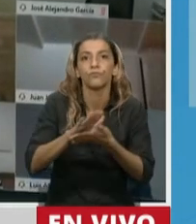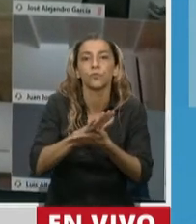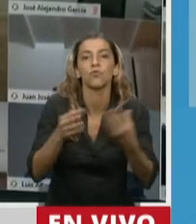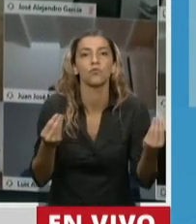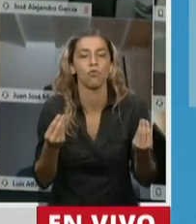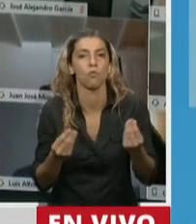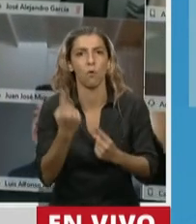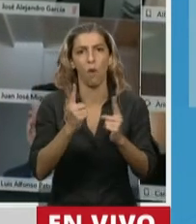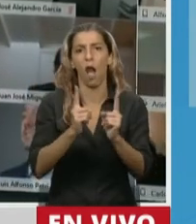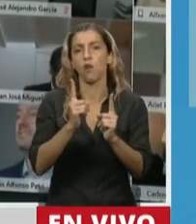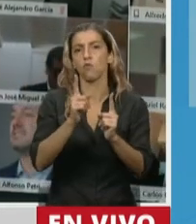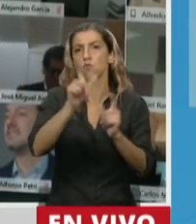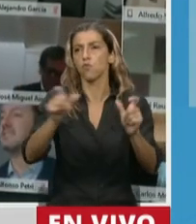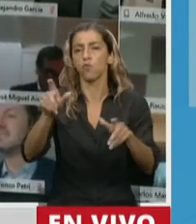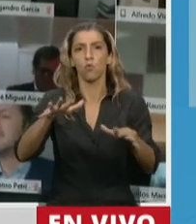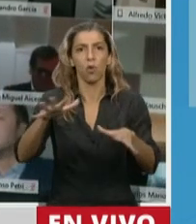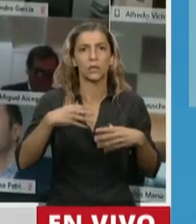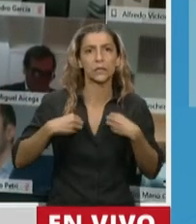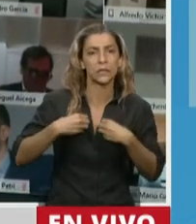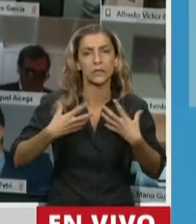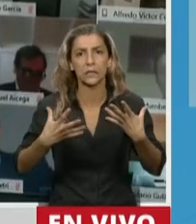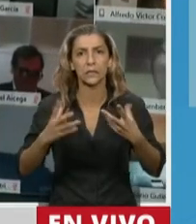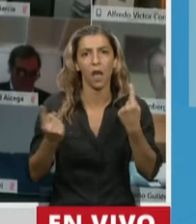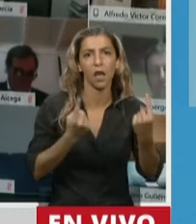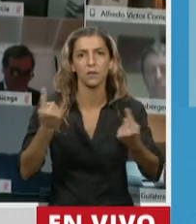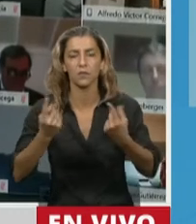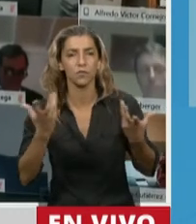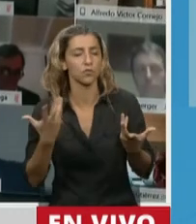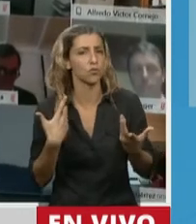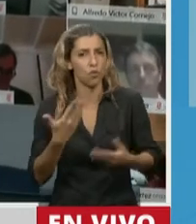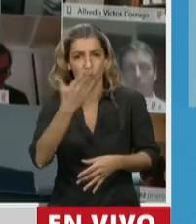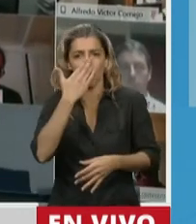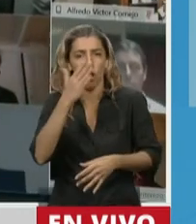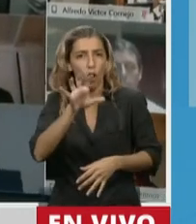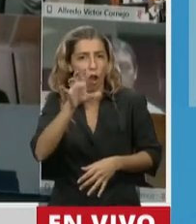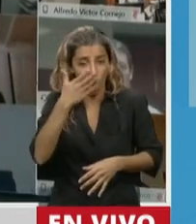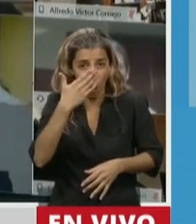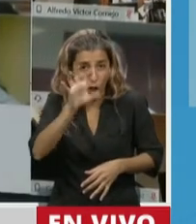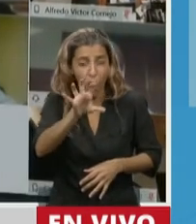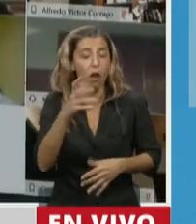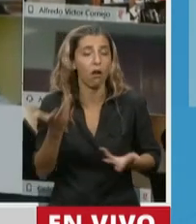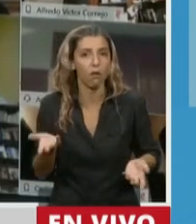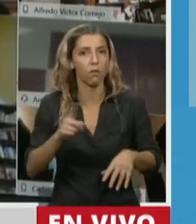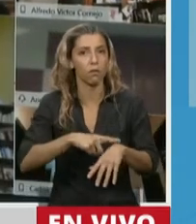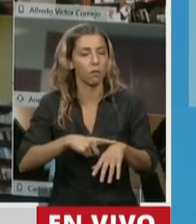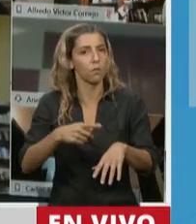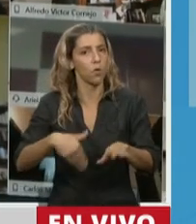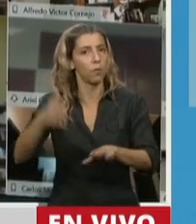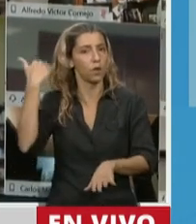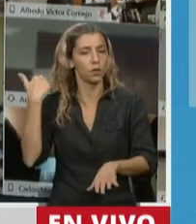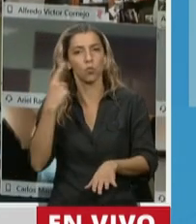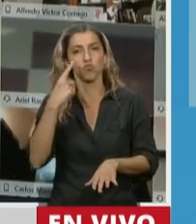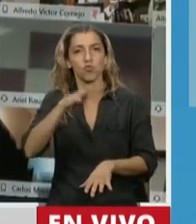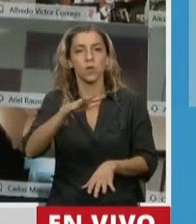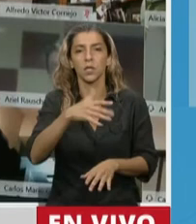desolación, como ocurrió en el municipio de la ciudad capital de Córdoba, en que la red sanitaria, que hoy en tiempos de